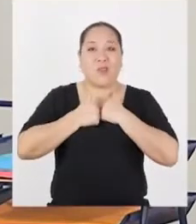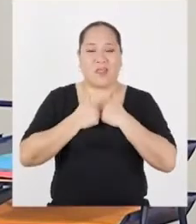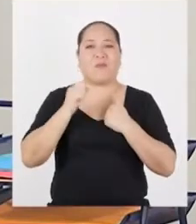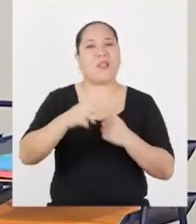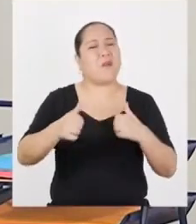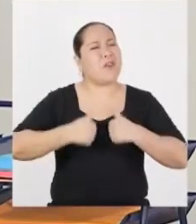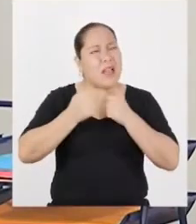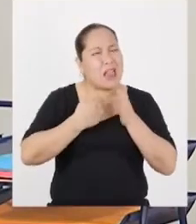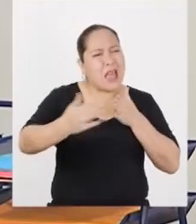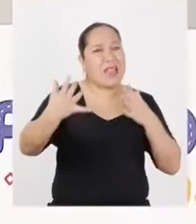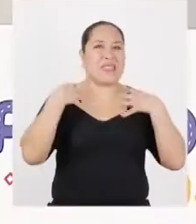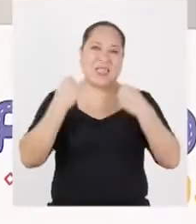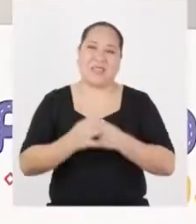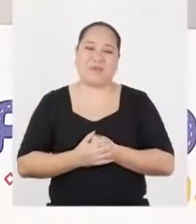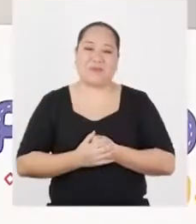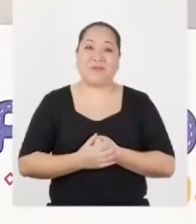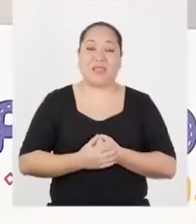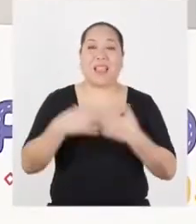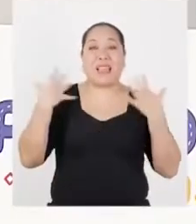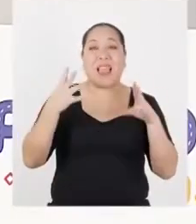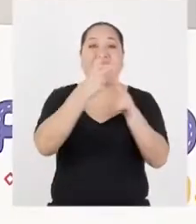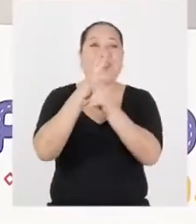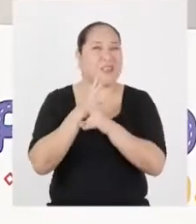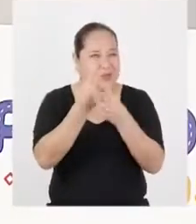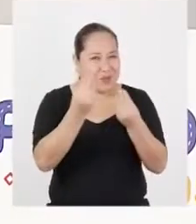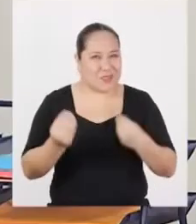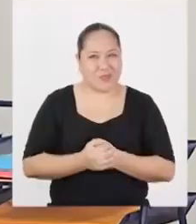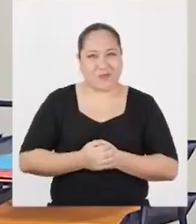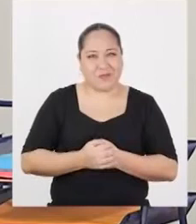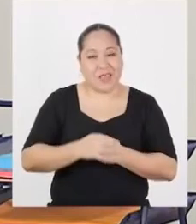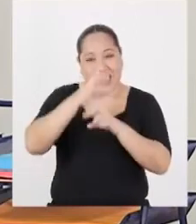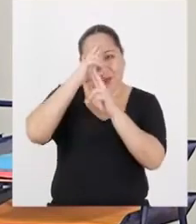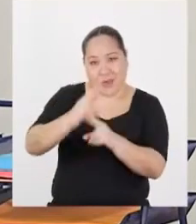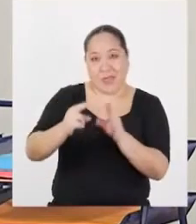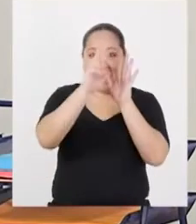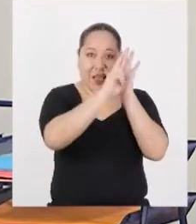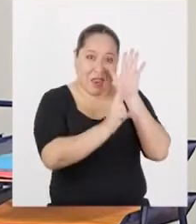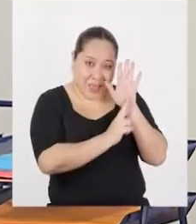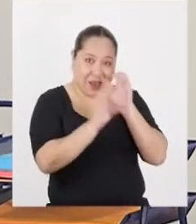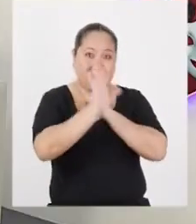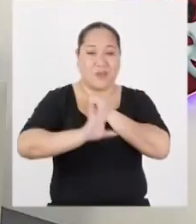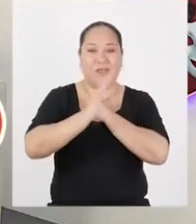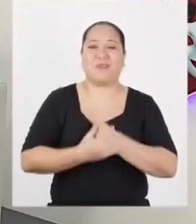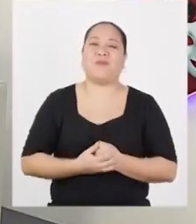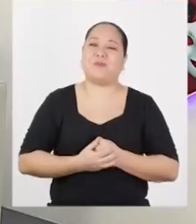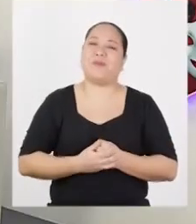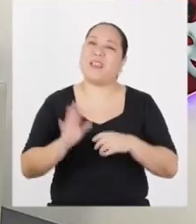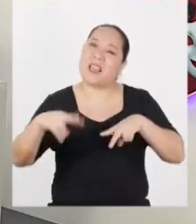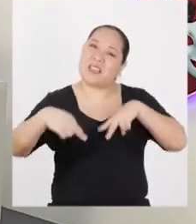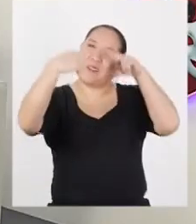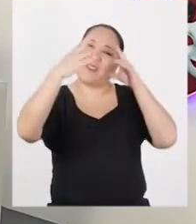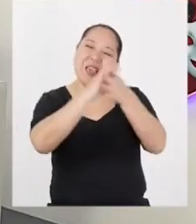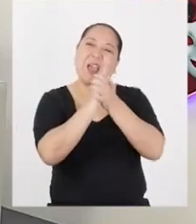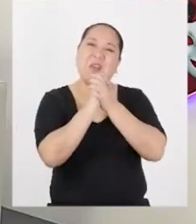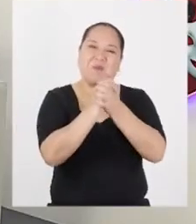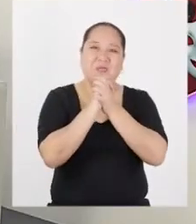larga y saludable siempre. Y ahora sí, cuídense mucho. Cumplan todos los protocolos. Y hasta